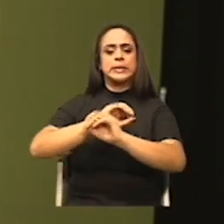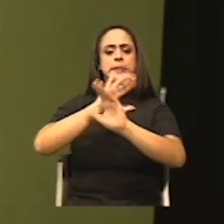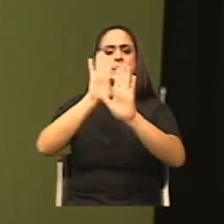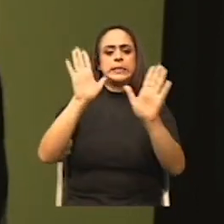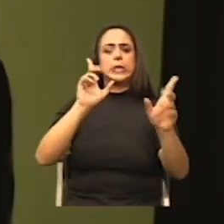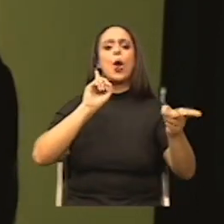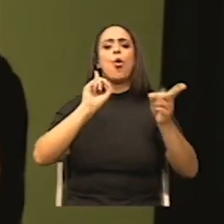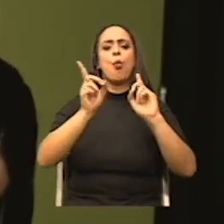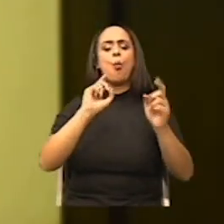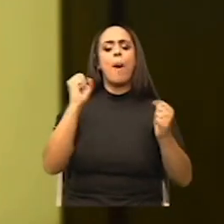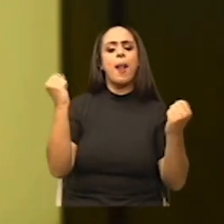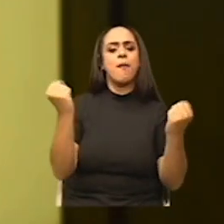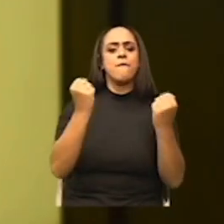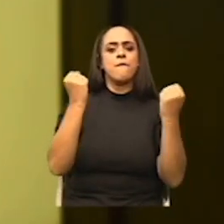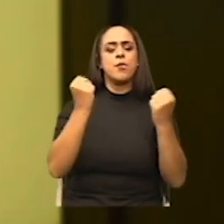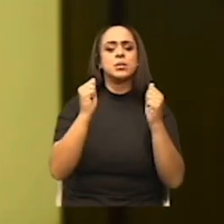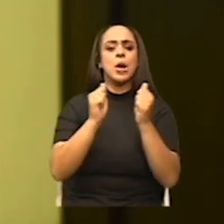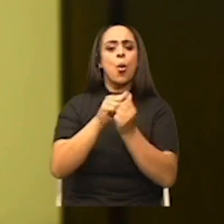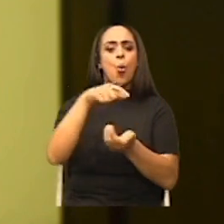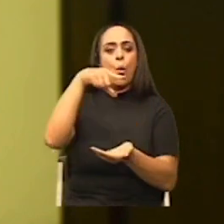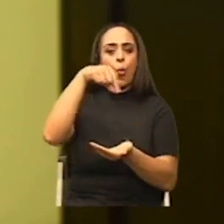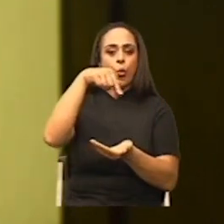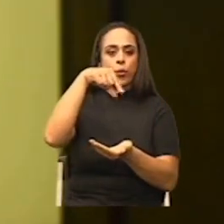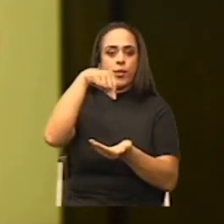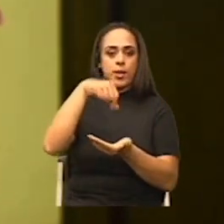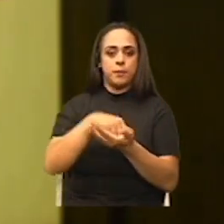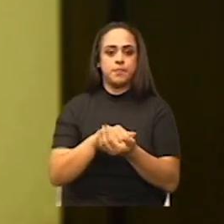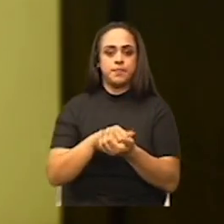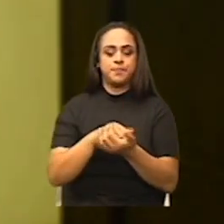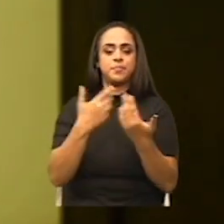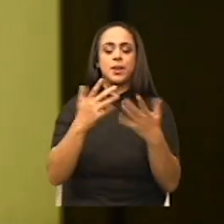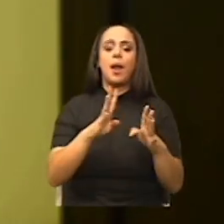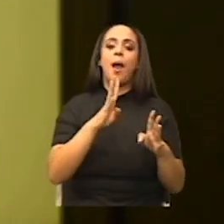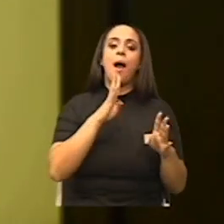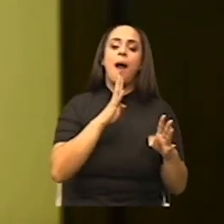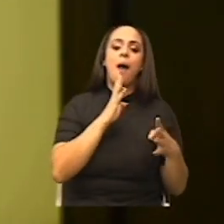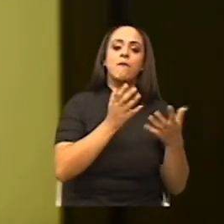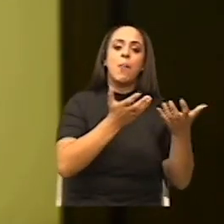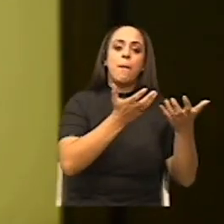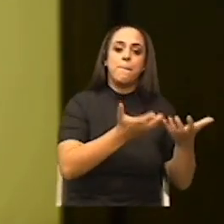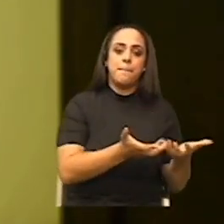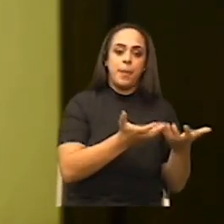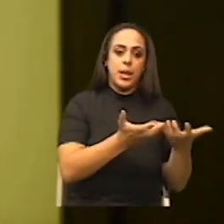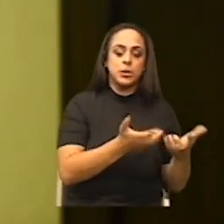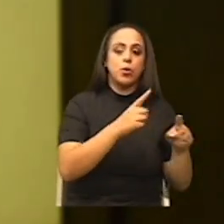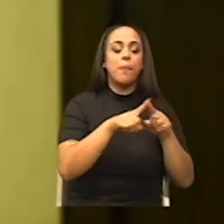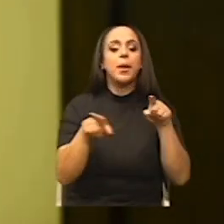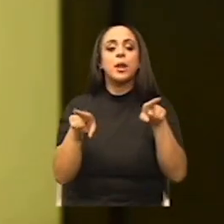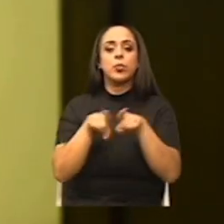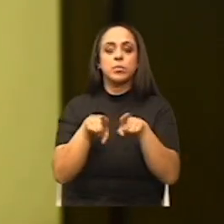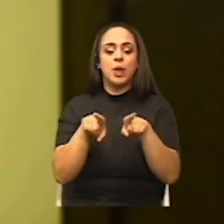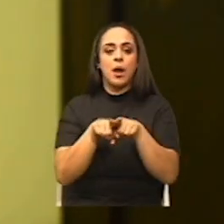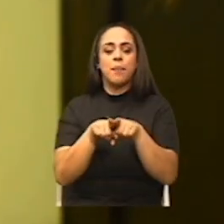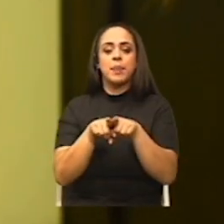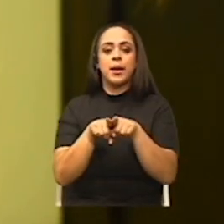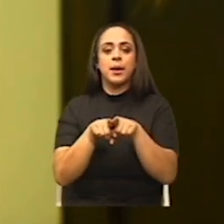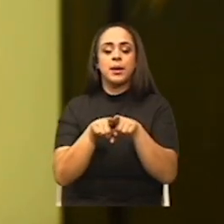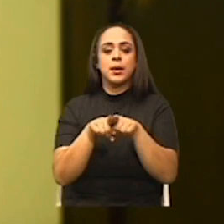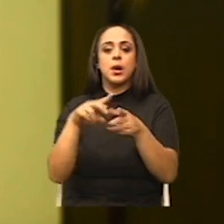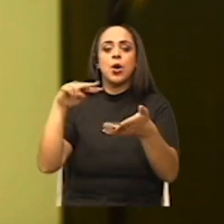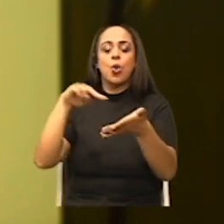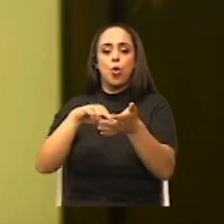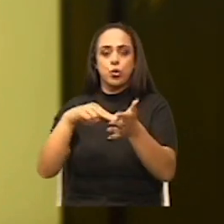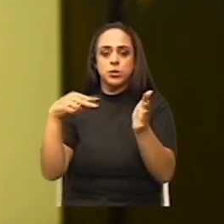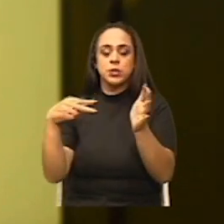sobre el gotero? Bueno, ya hablamos del peso. Pero también, en este momento, introducimos el concepto